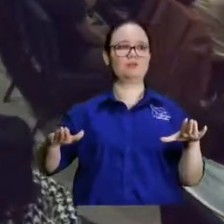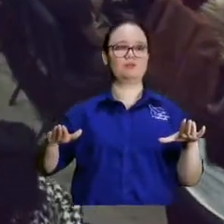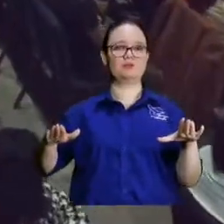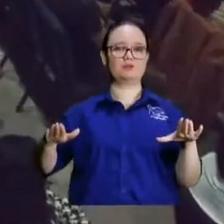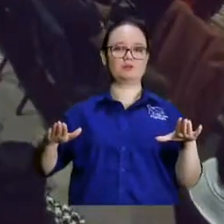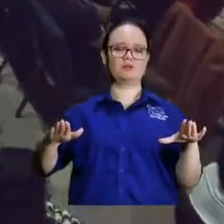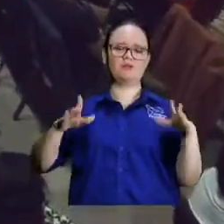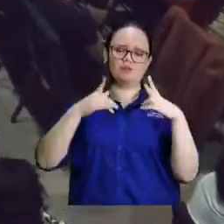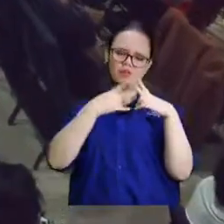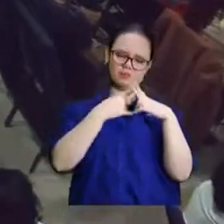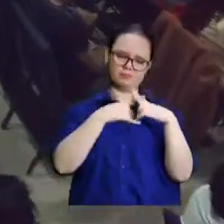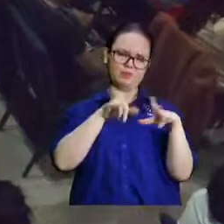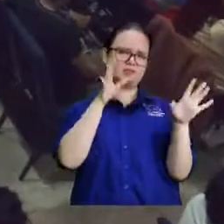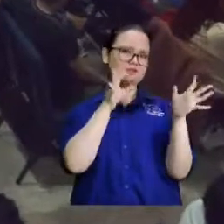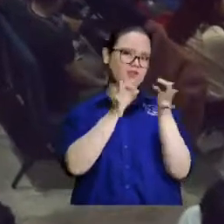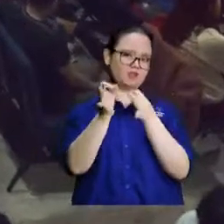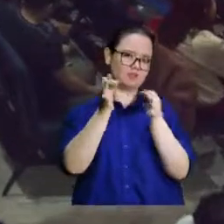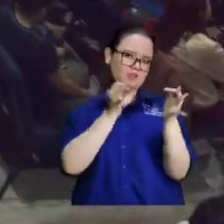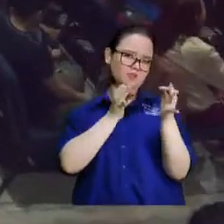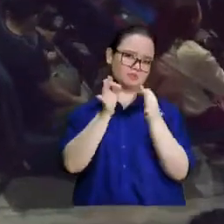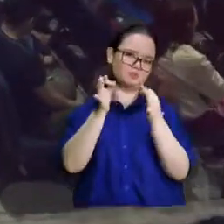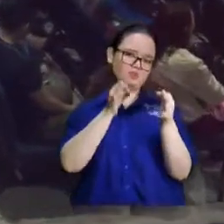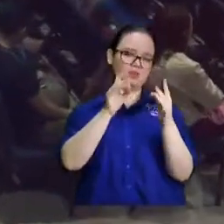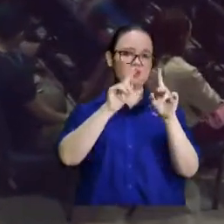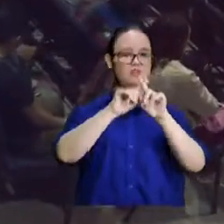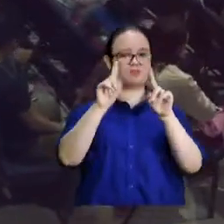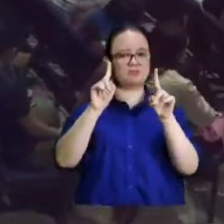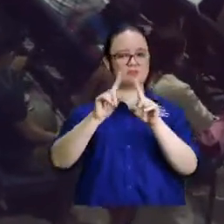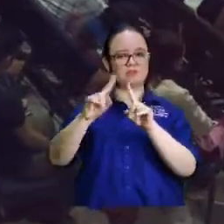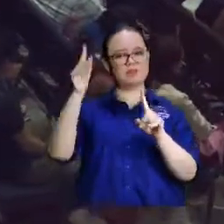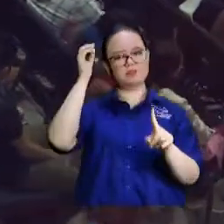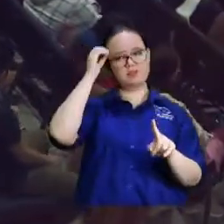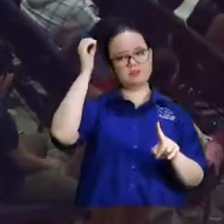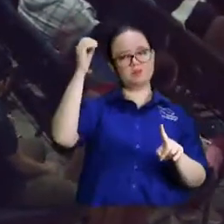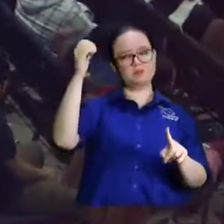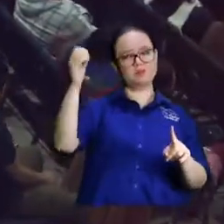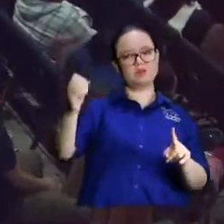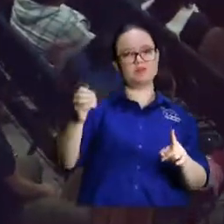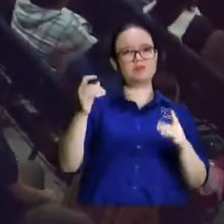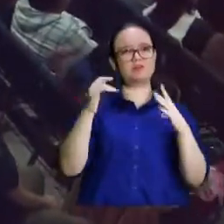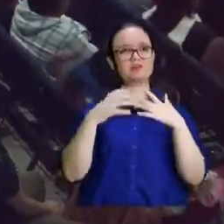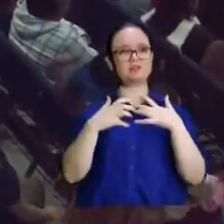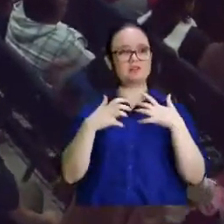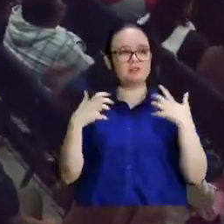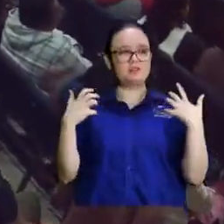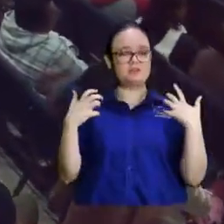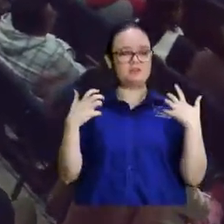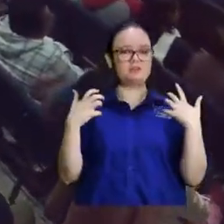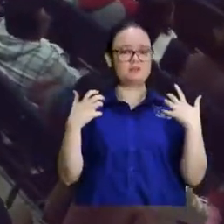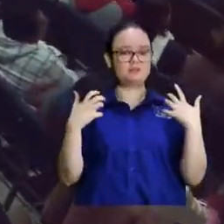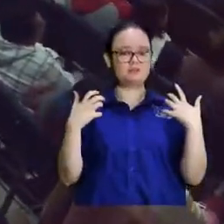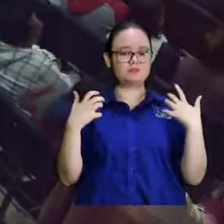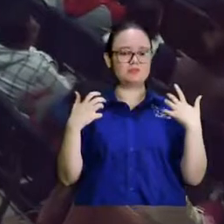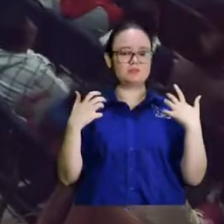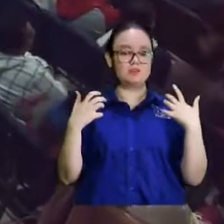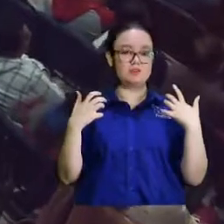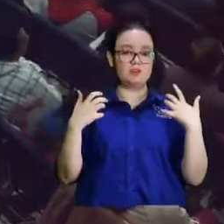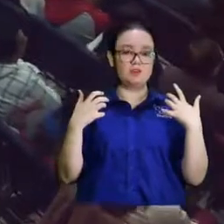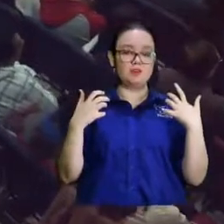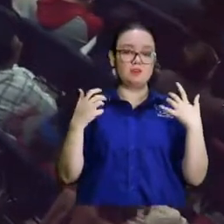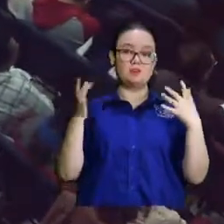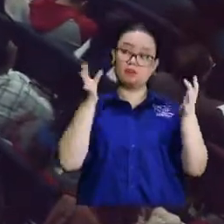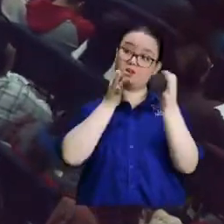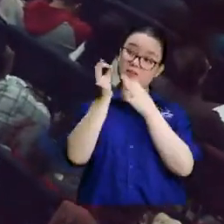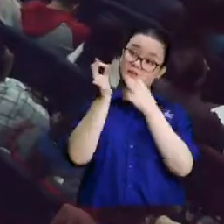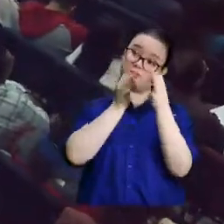y empiezan a poner un montón de argumentos que científicamente se los han se los han hecho pedazos hermano